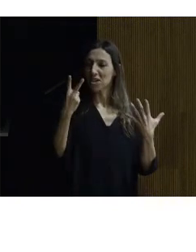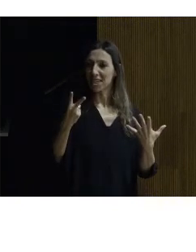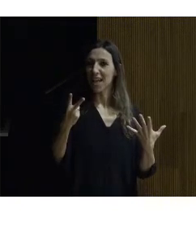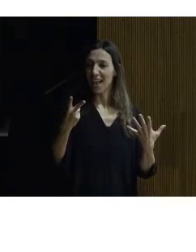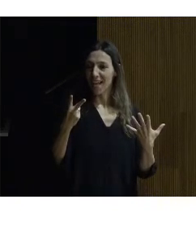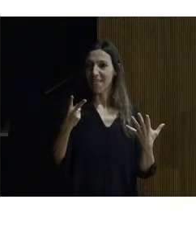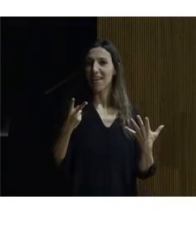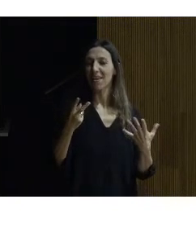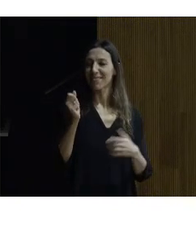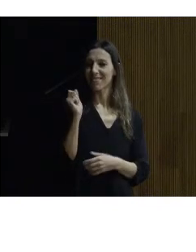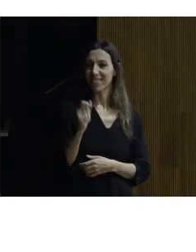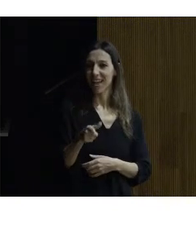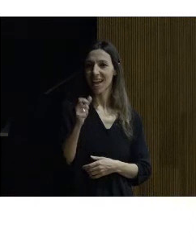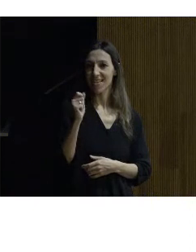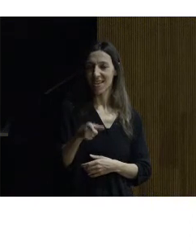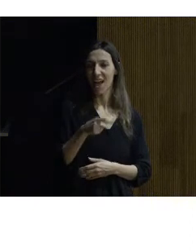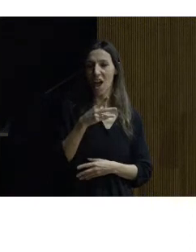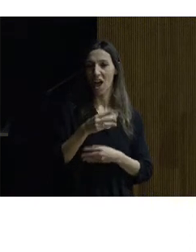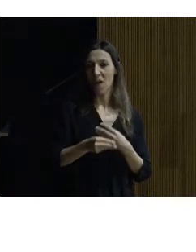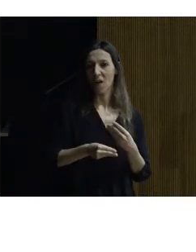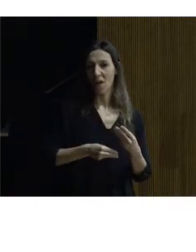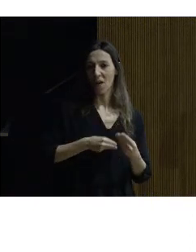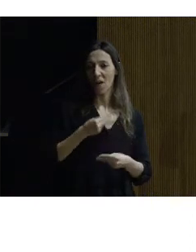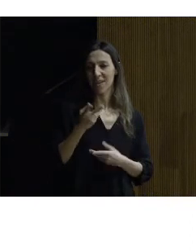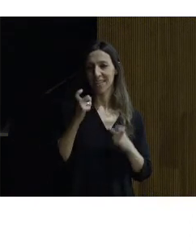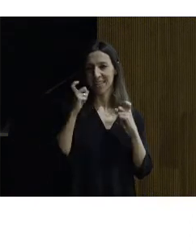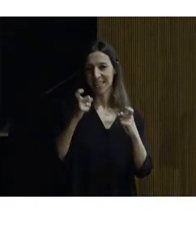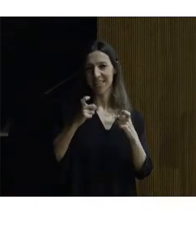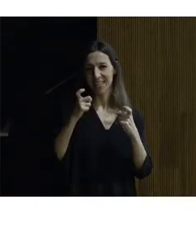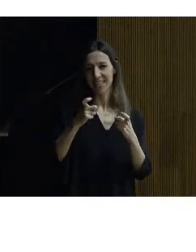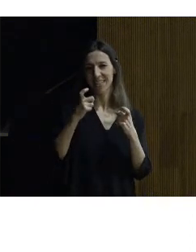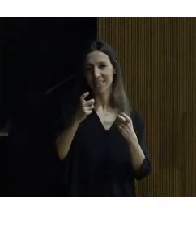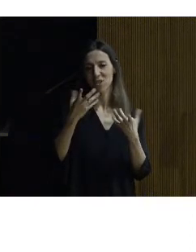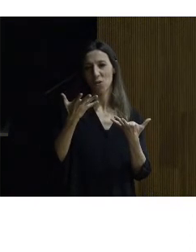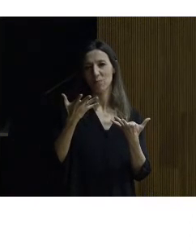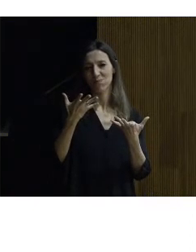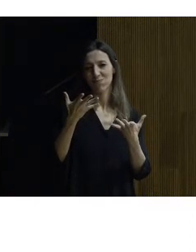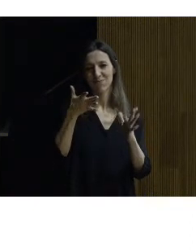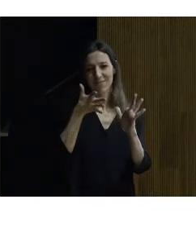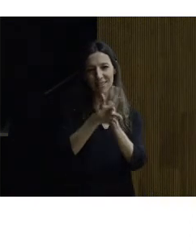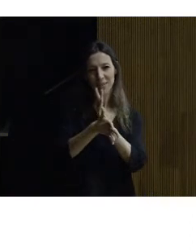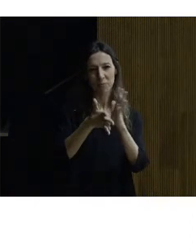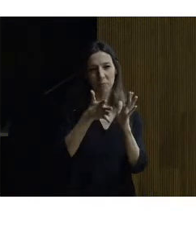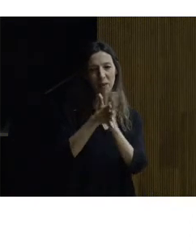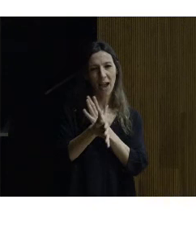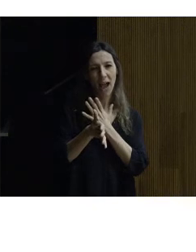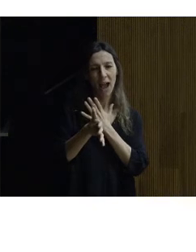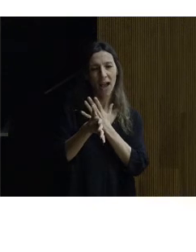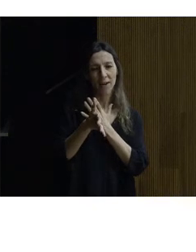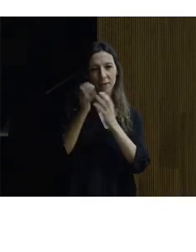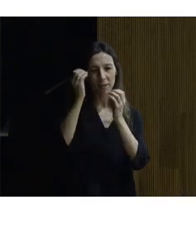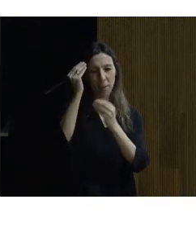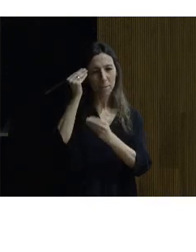voy a intentar transmitir ese pensamiento de siete pensadores o artistas